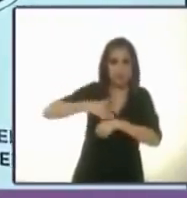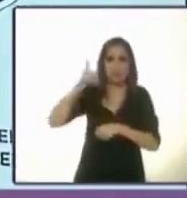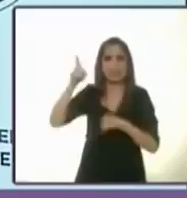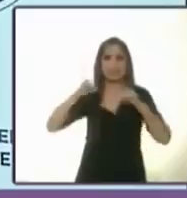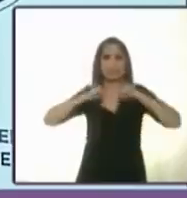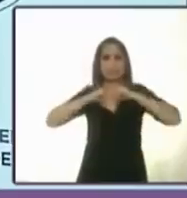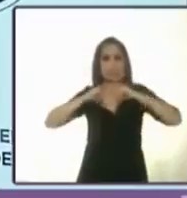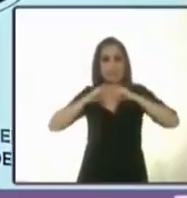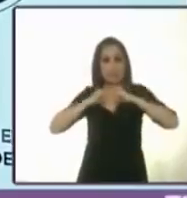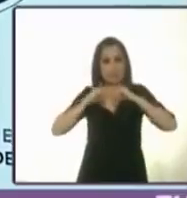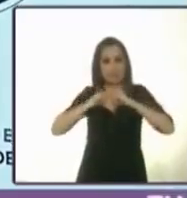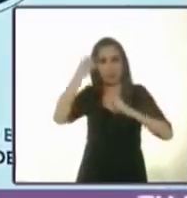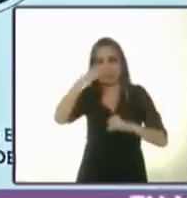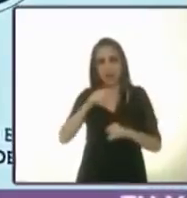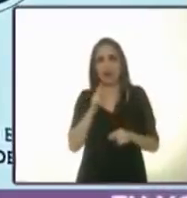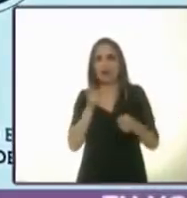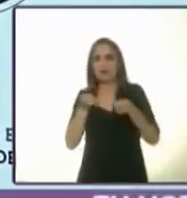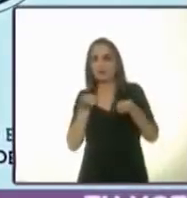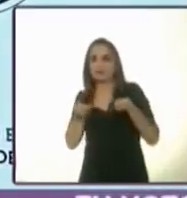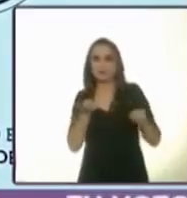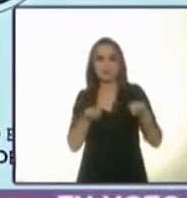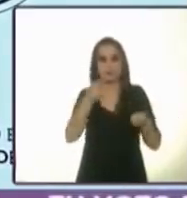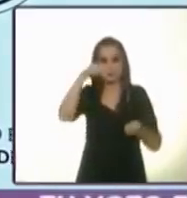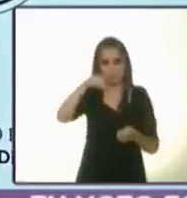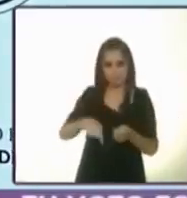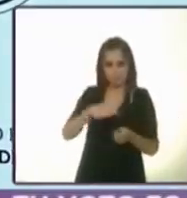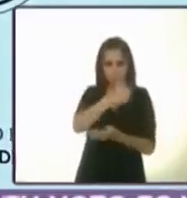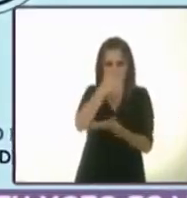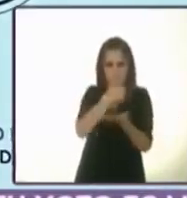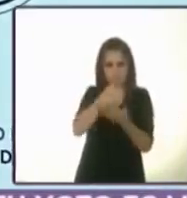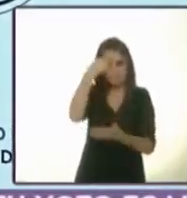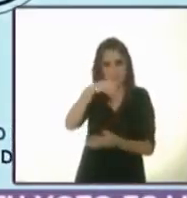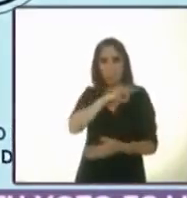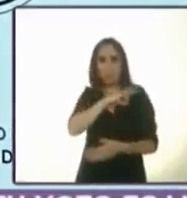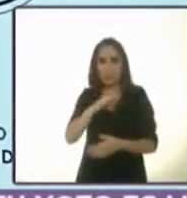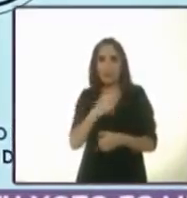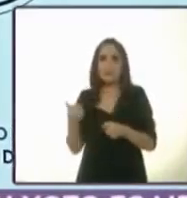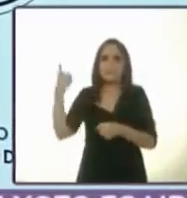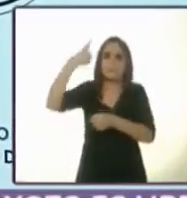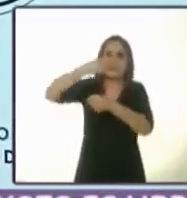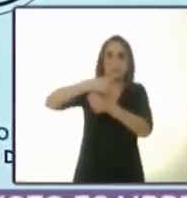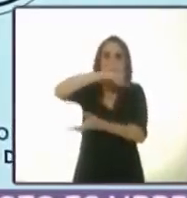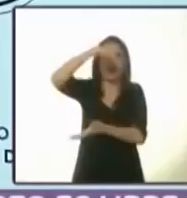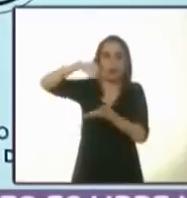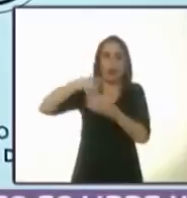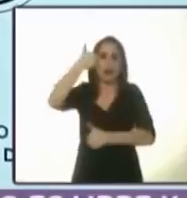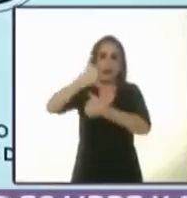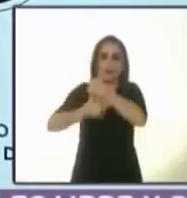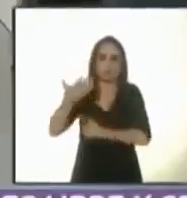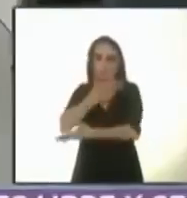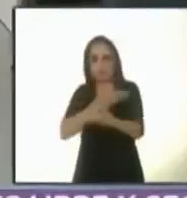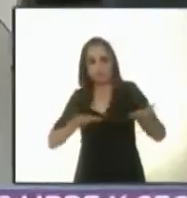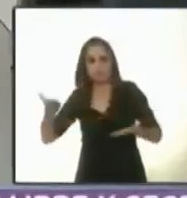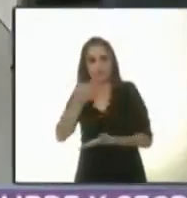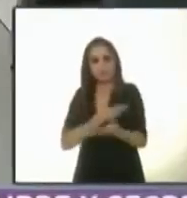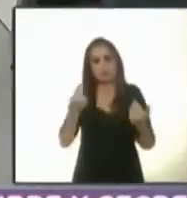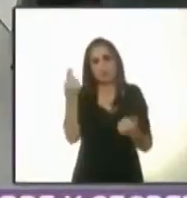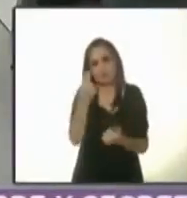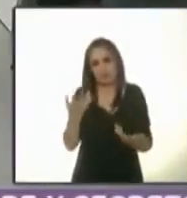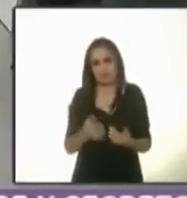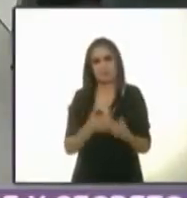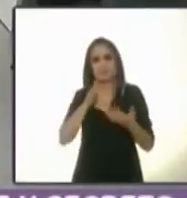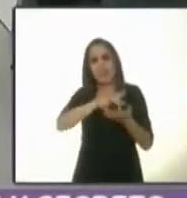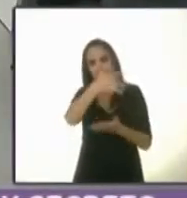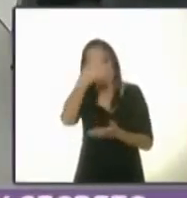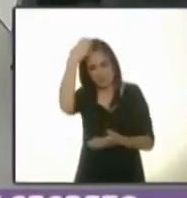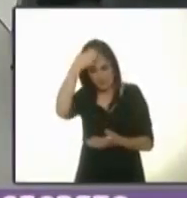Instituto de Desregulación de la Ciudad para regresar al primer lugar en competitividad. Muchísimas gracias, candidato Miquel